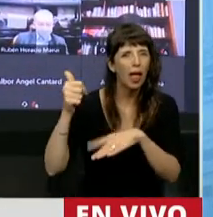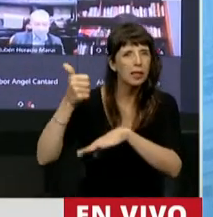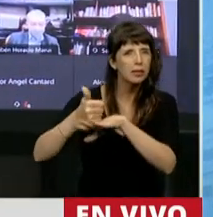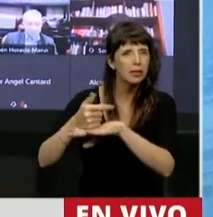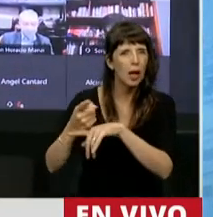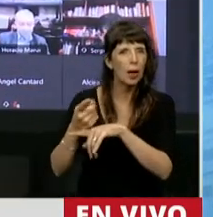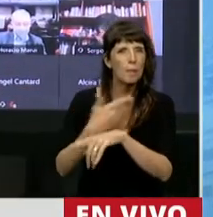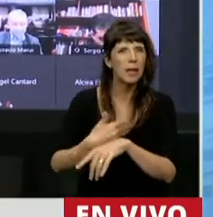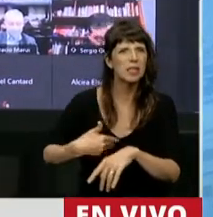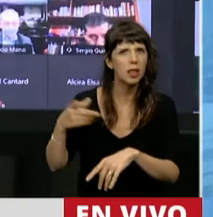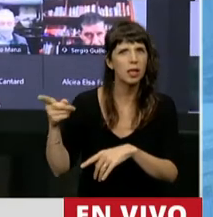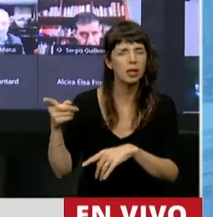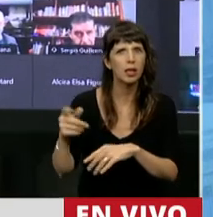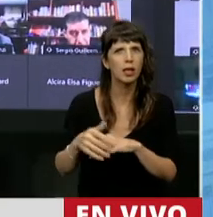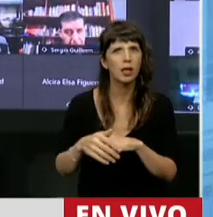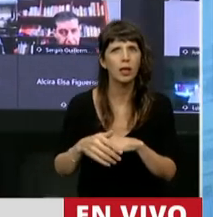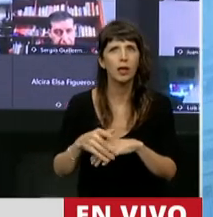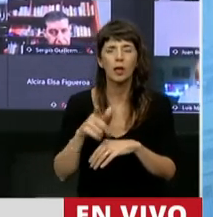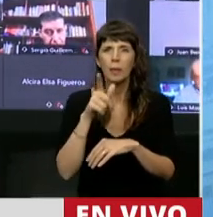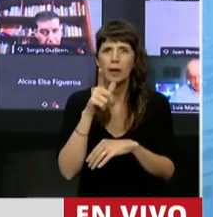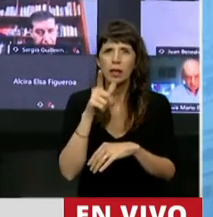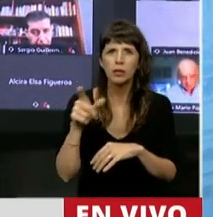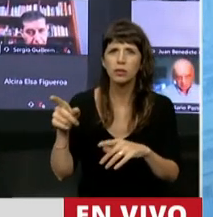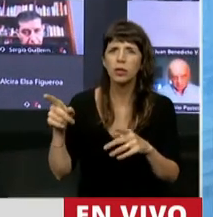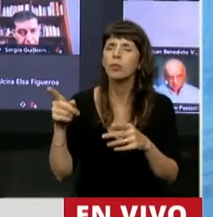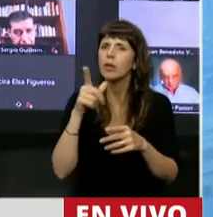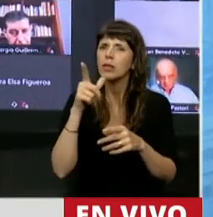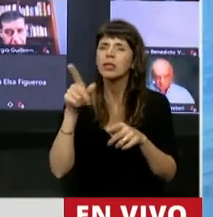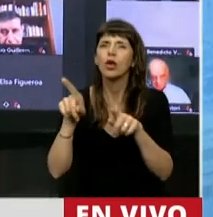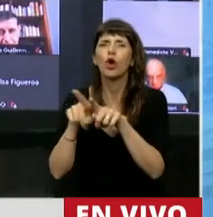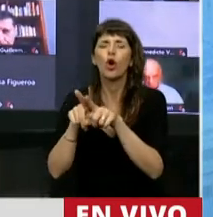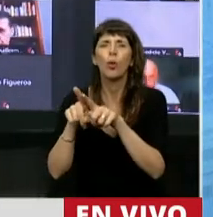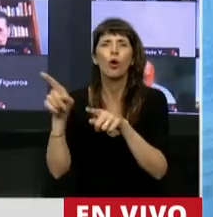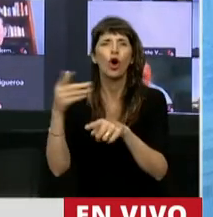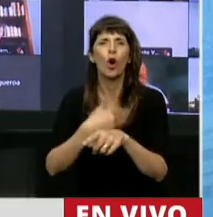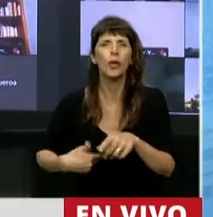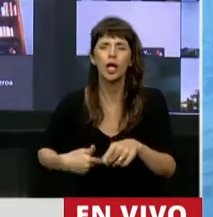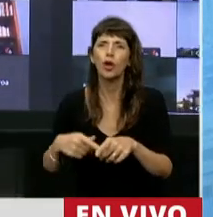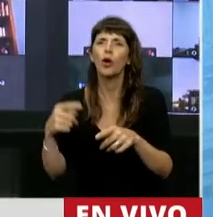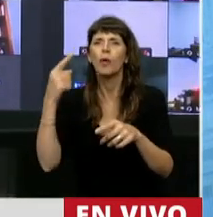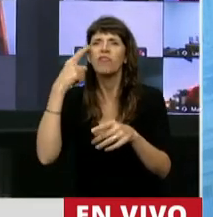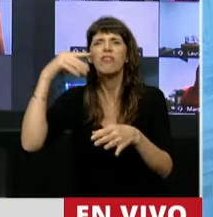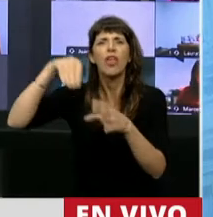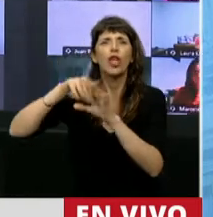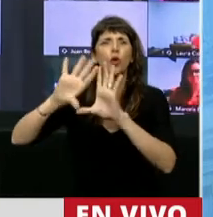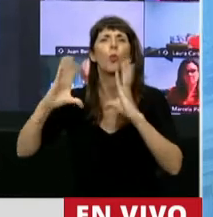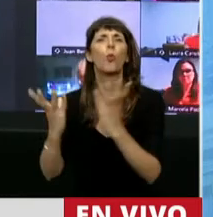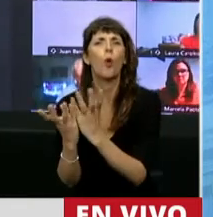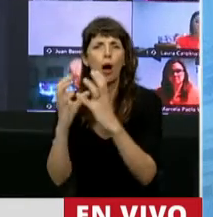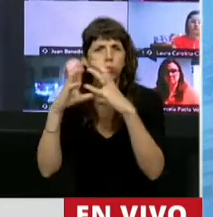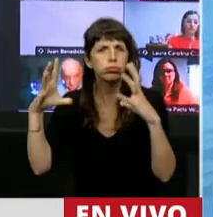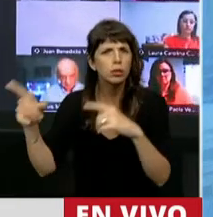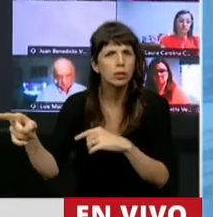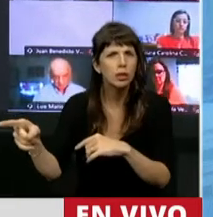parece que como todos los de gobierno viven en la burbuja, la cual no tiene conocimiento, que no tenemos con tan